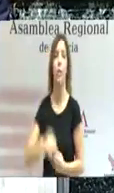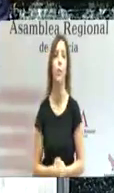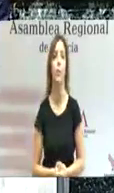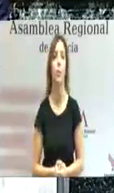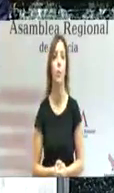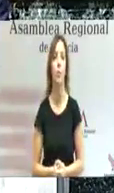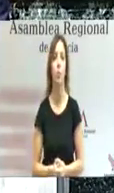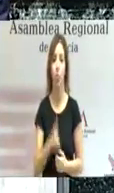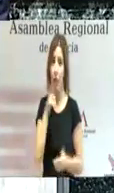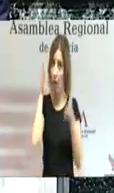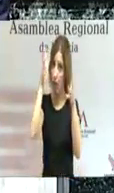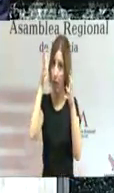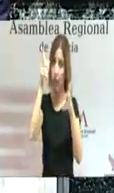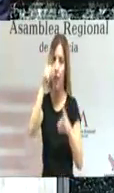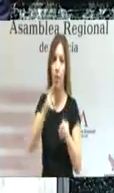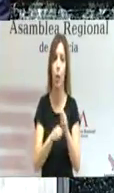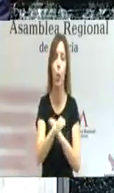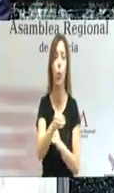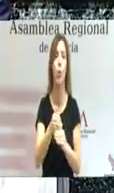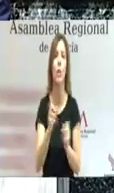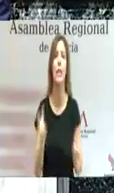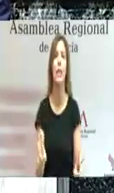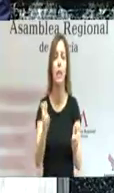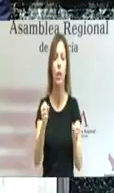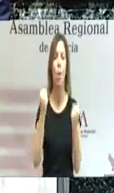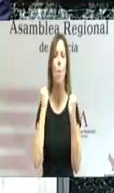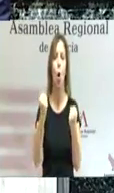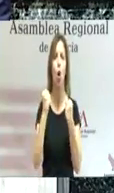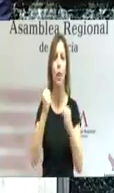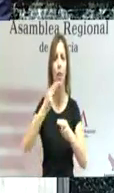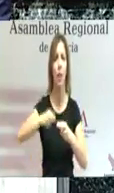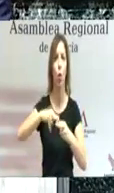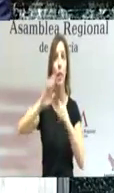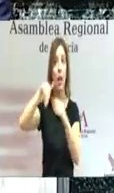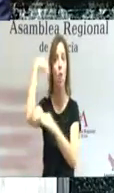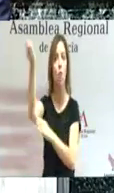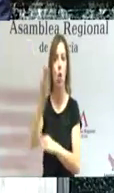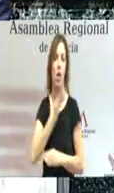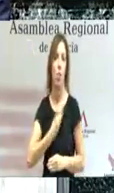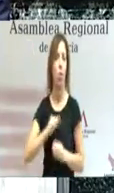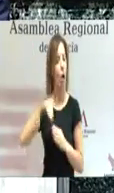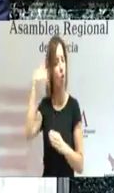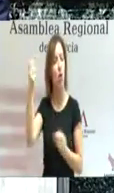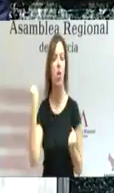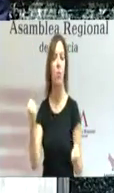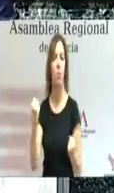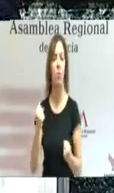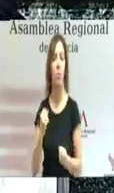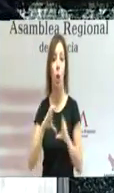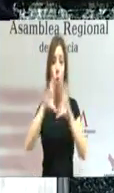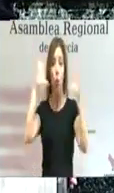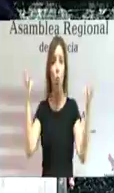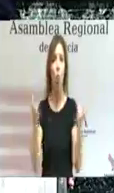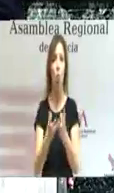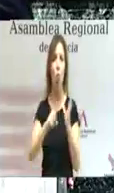Y les anuncio que voy a impulsar una potente política regional fuera de la región. En un mundo absolutamente